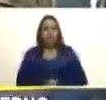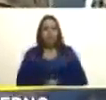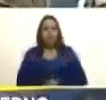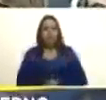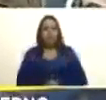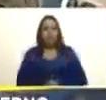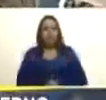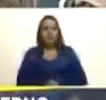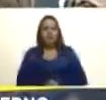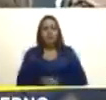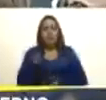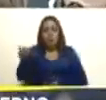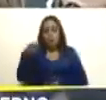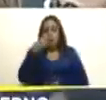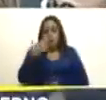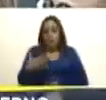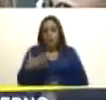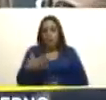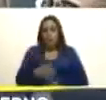el tuyo es muy bueno